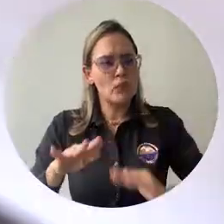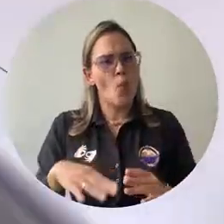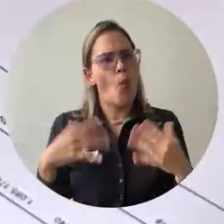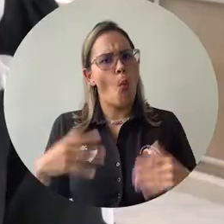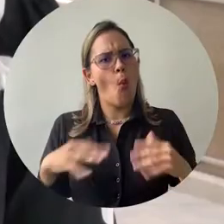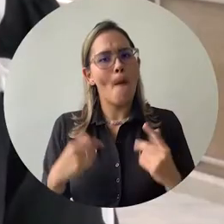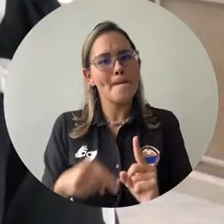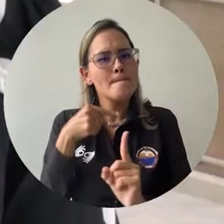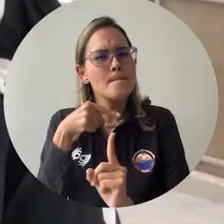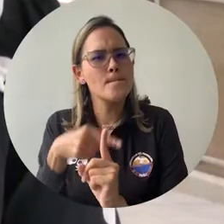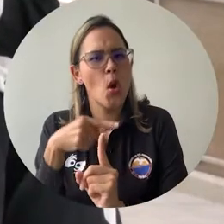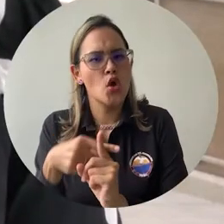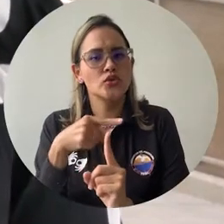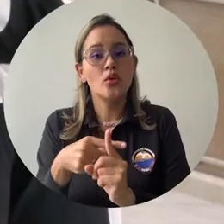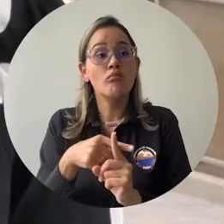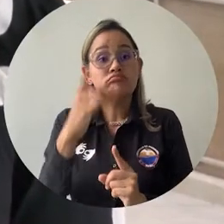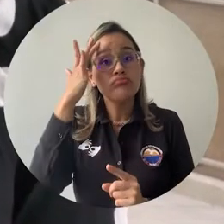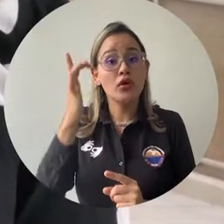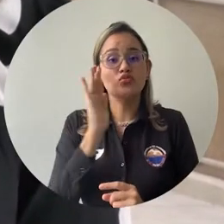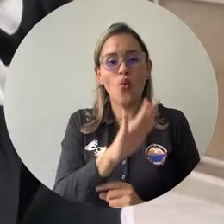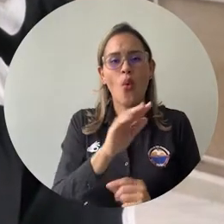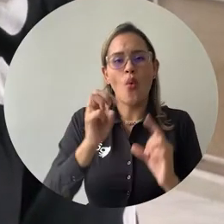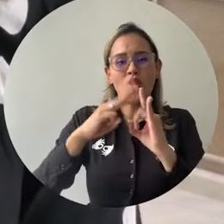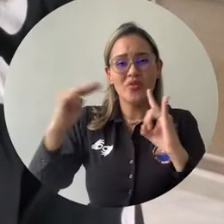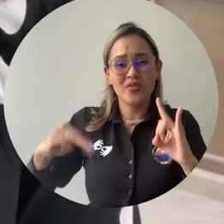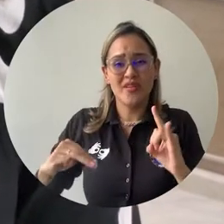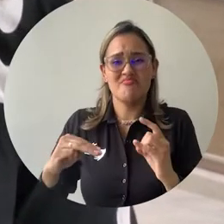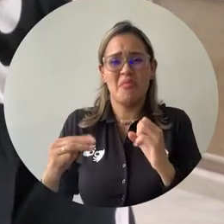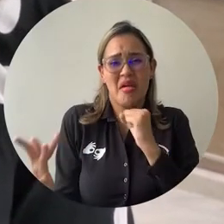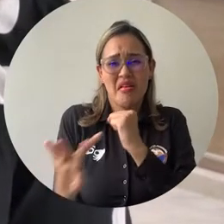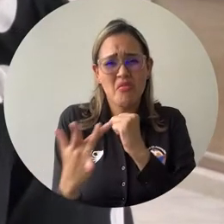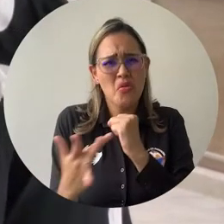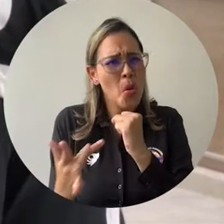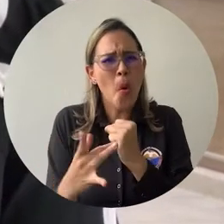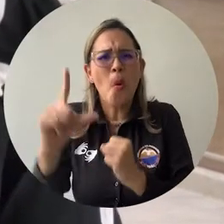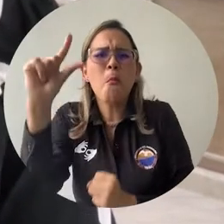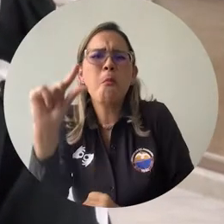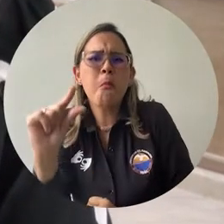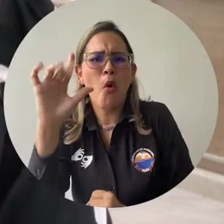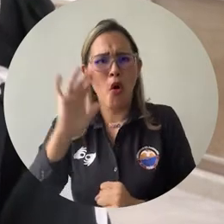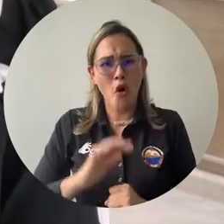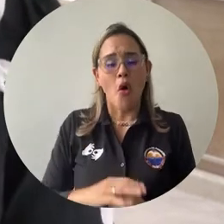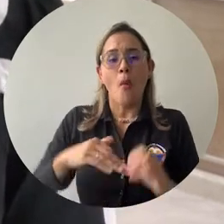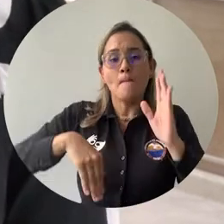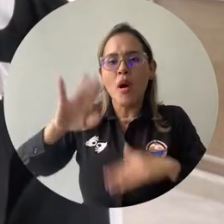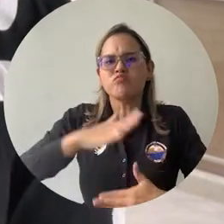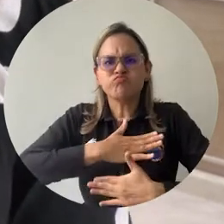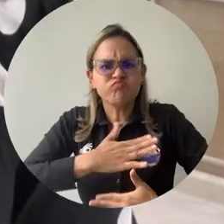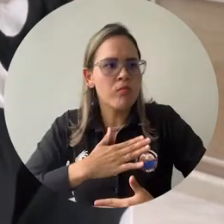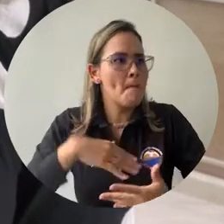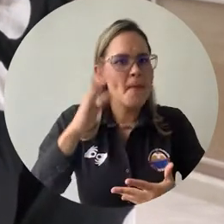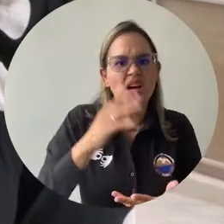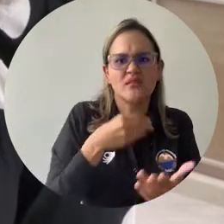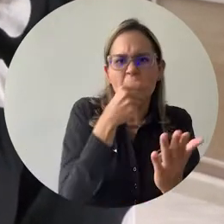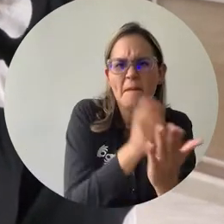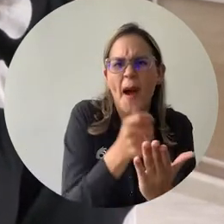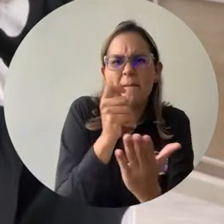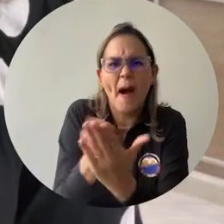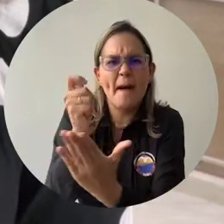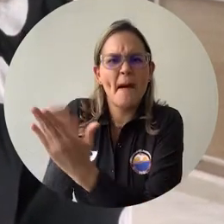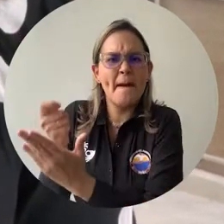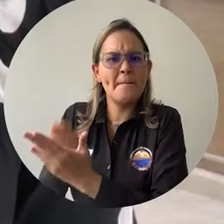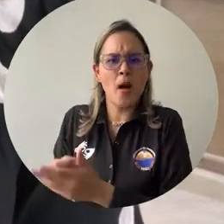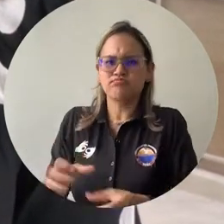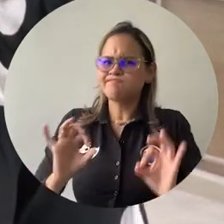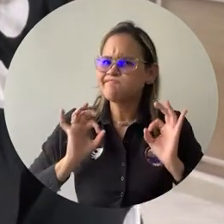positivamente que la Universidad del Magdalena cuente con pocas deudas y tiene una capacidad de responder a cada una de las necesidades